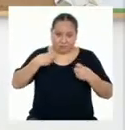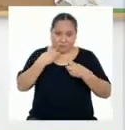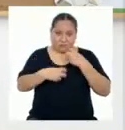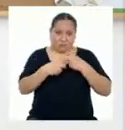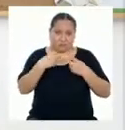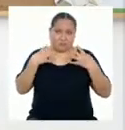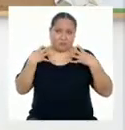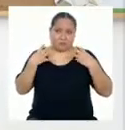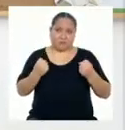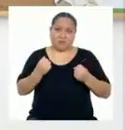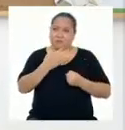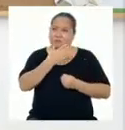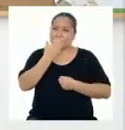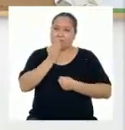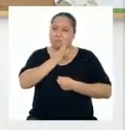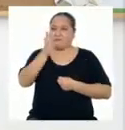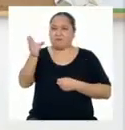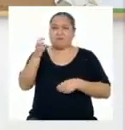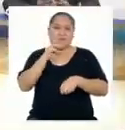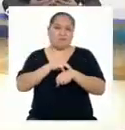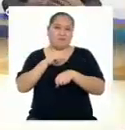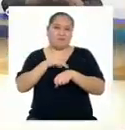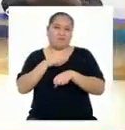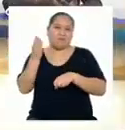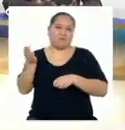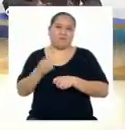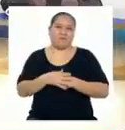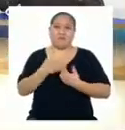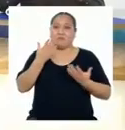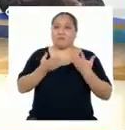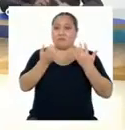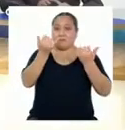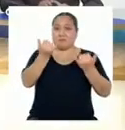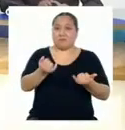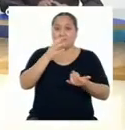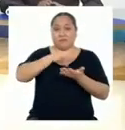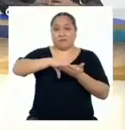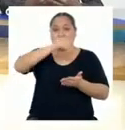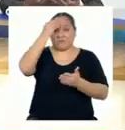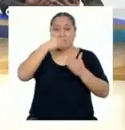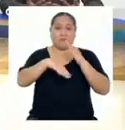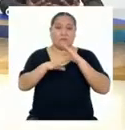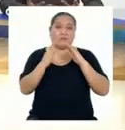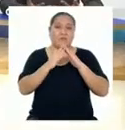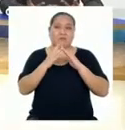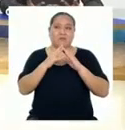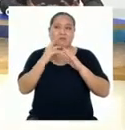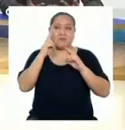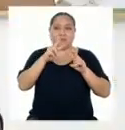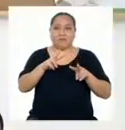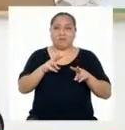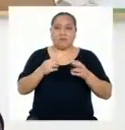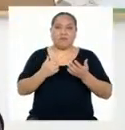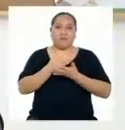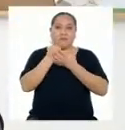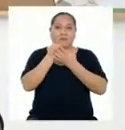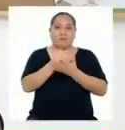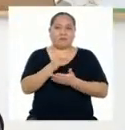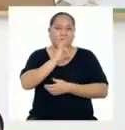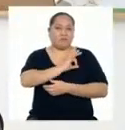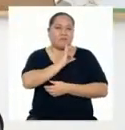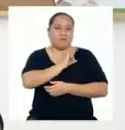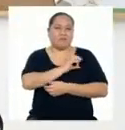problema de salud, lo mejor es consultar a un médico. ¿Qué tal si hoy, en Aprendo en Casa, ponemos un granito de arena y